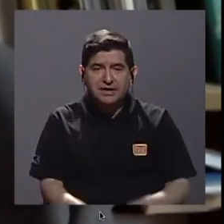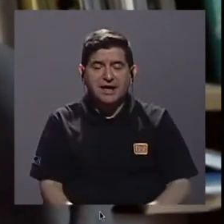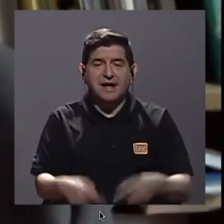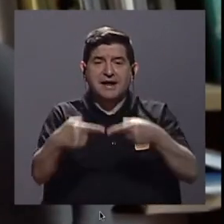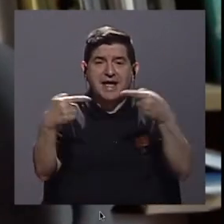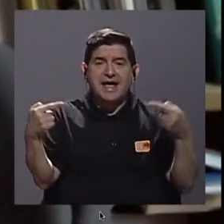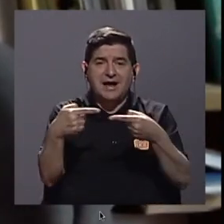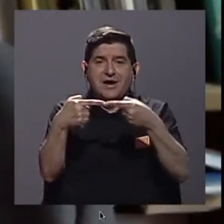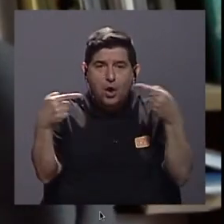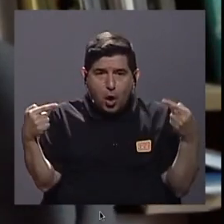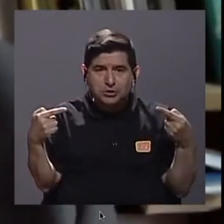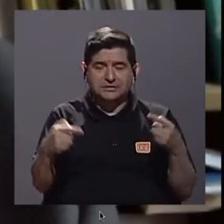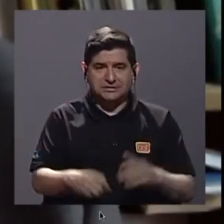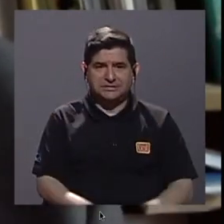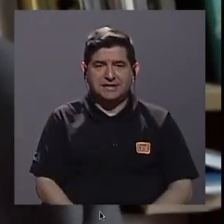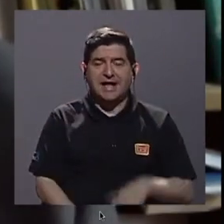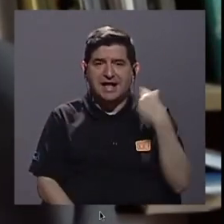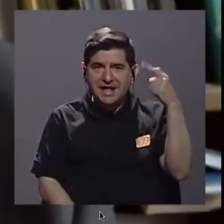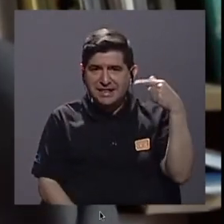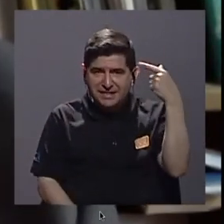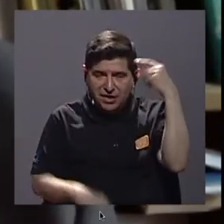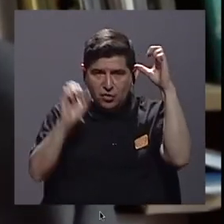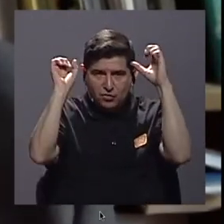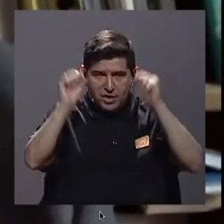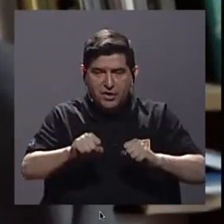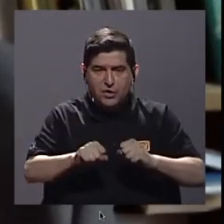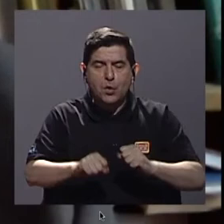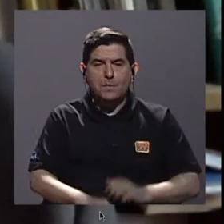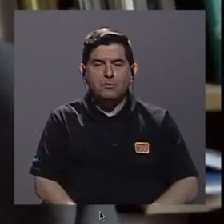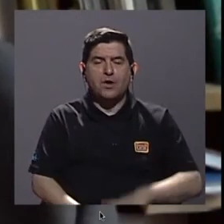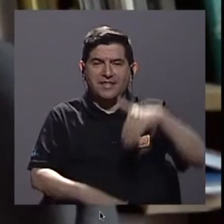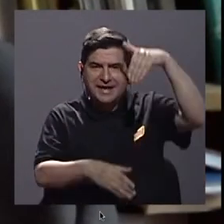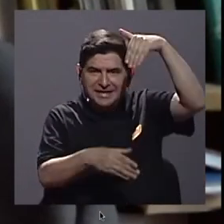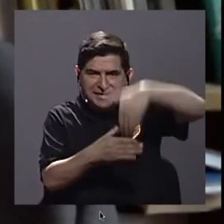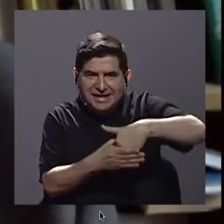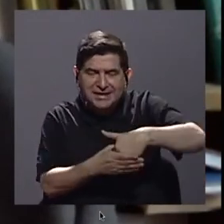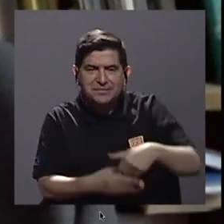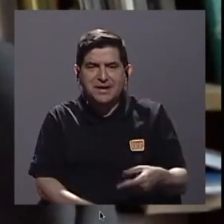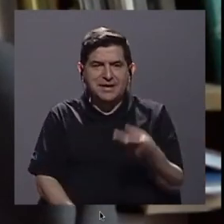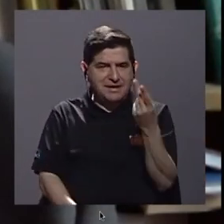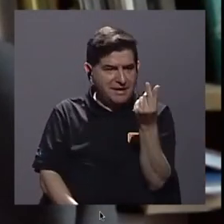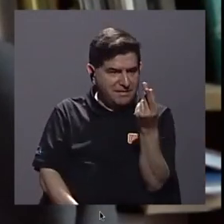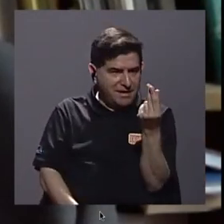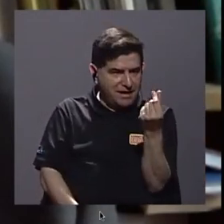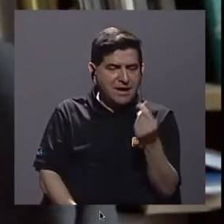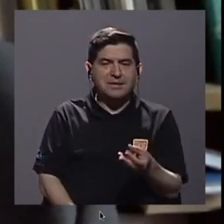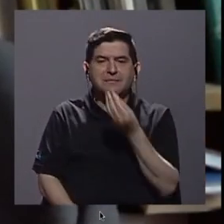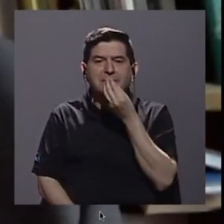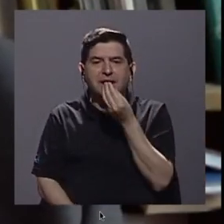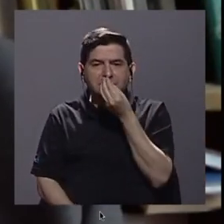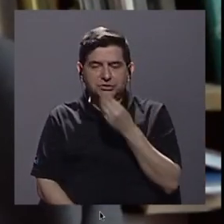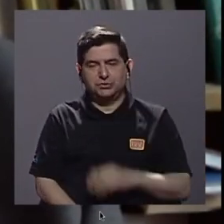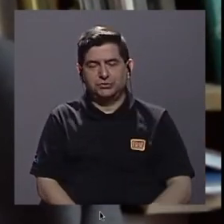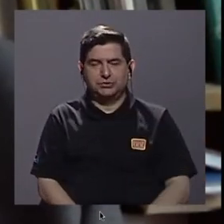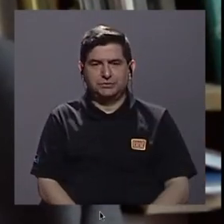contra, digamos, de que los gobiernos puedan intervenir en los precios de los alimentos,